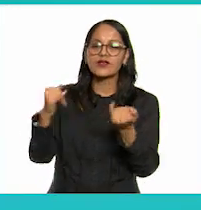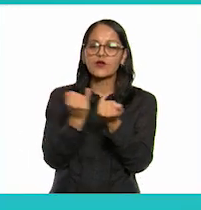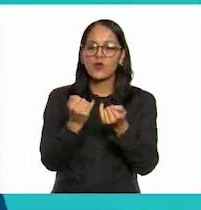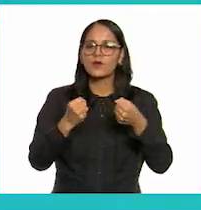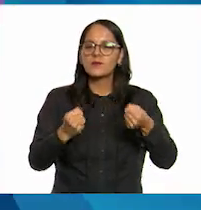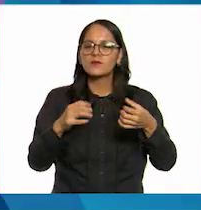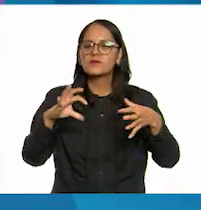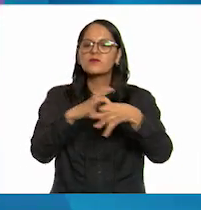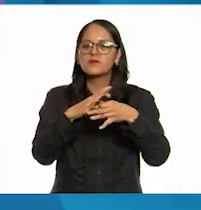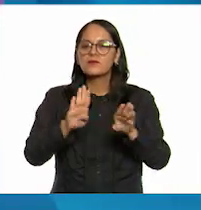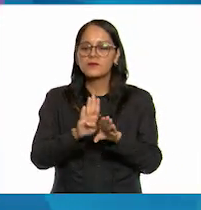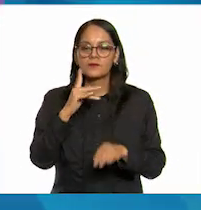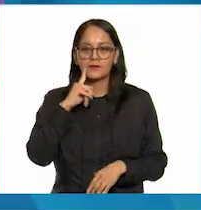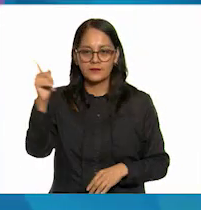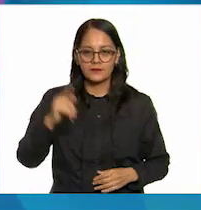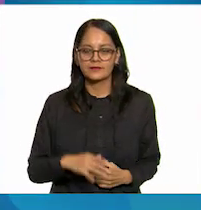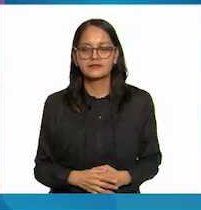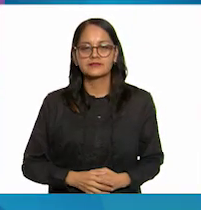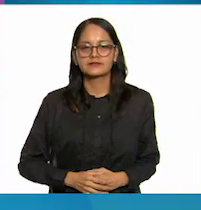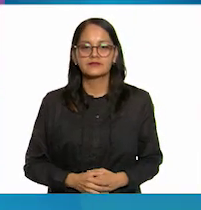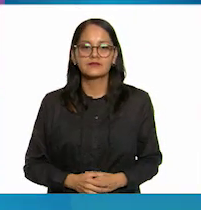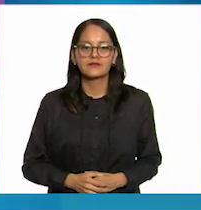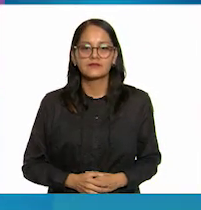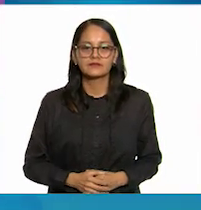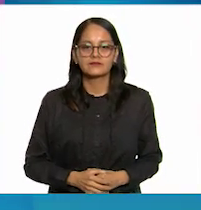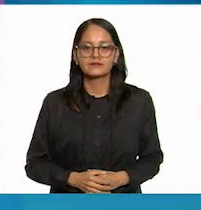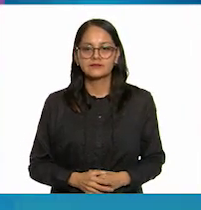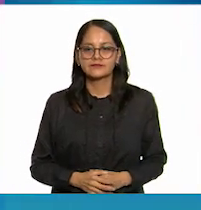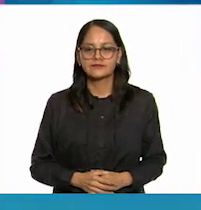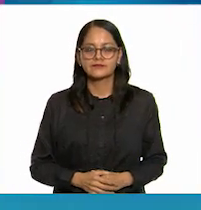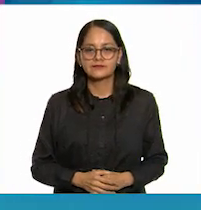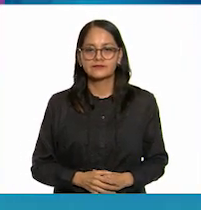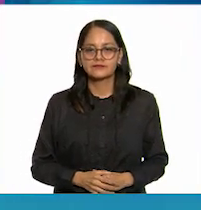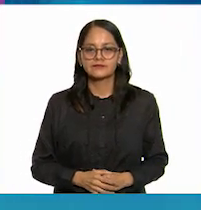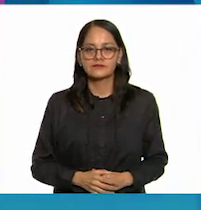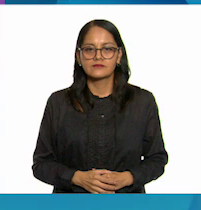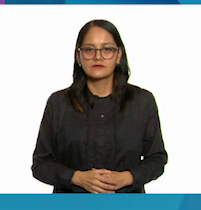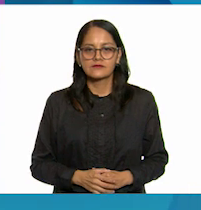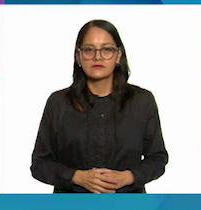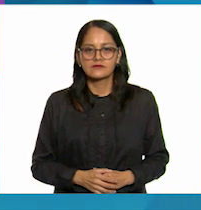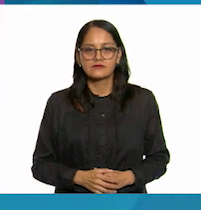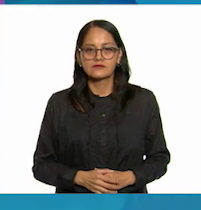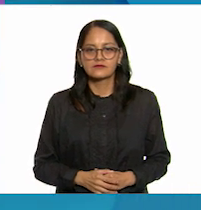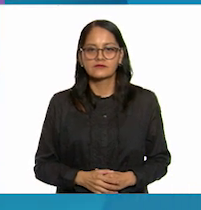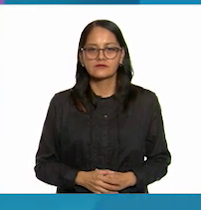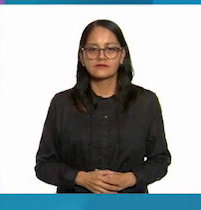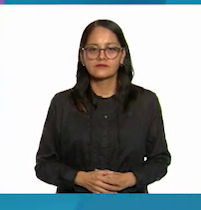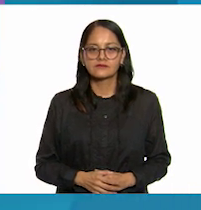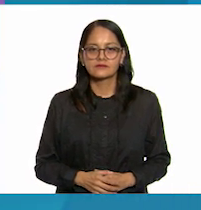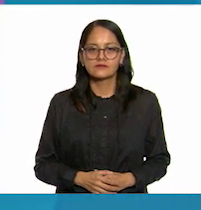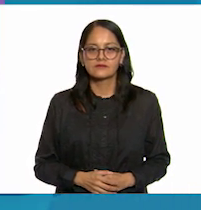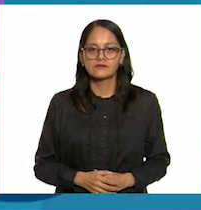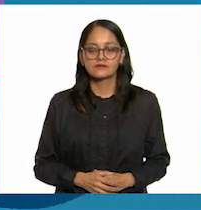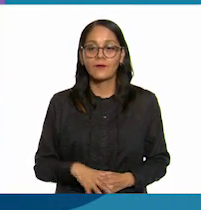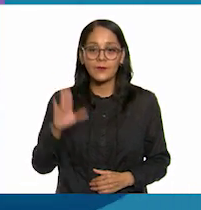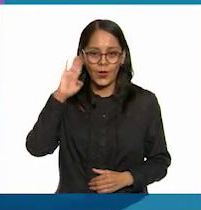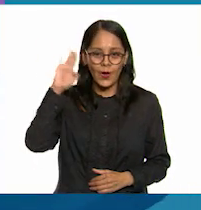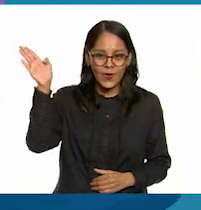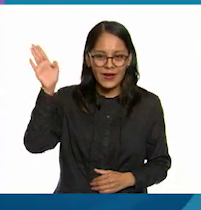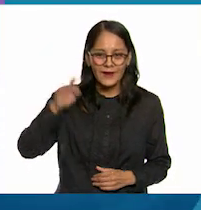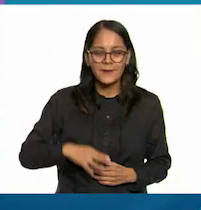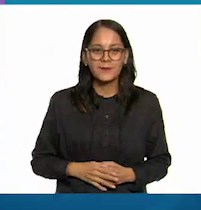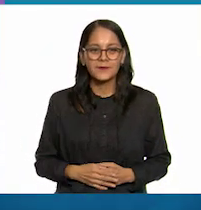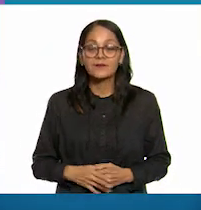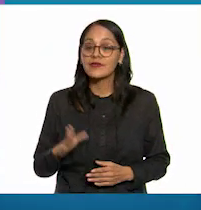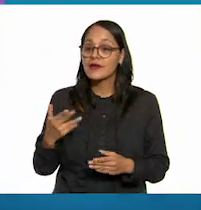hola